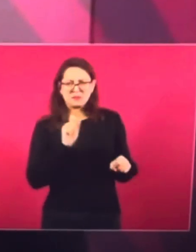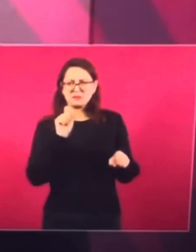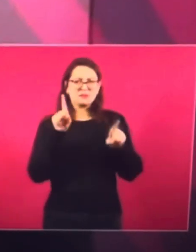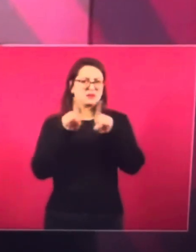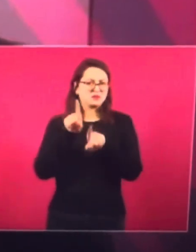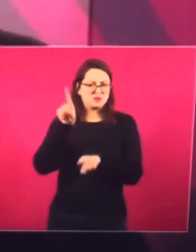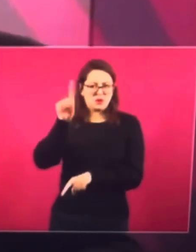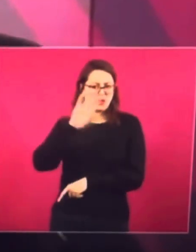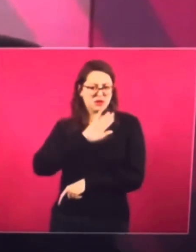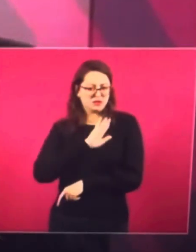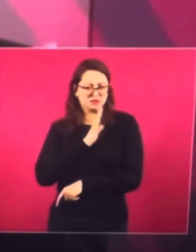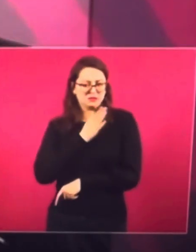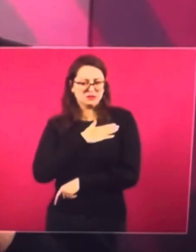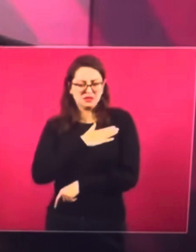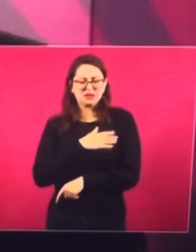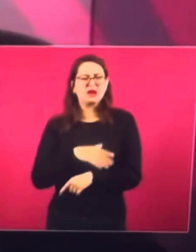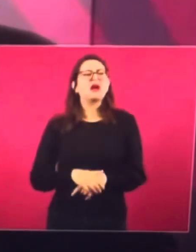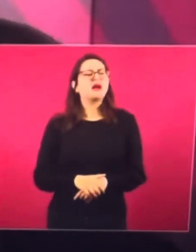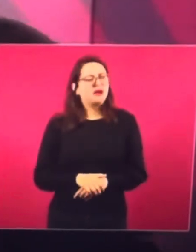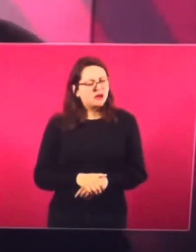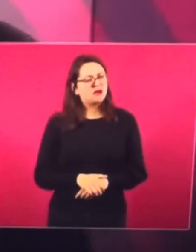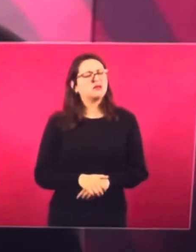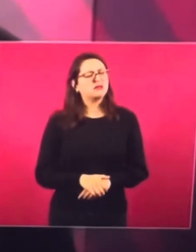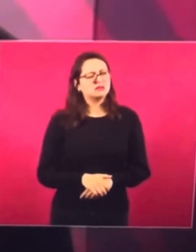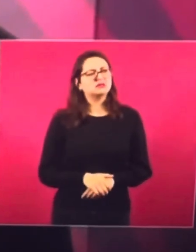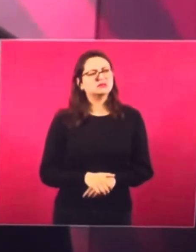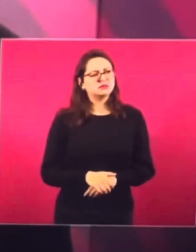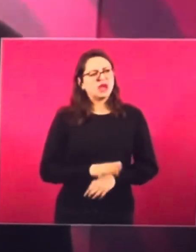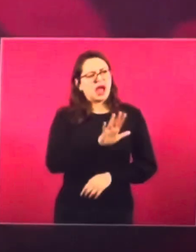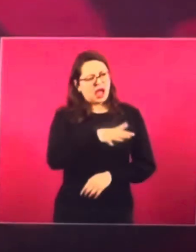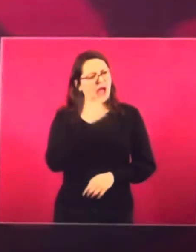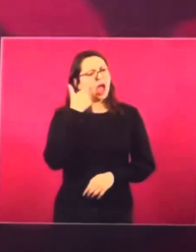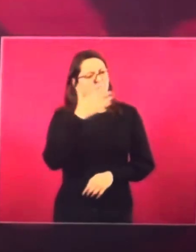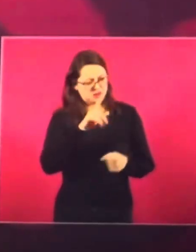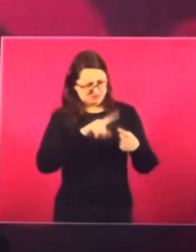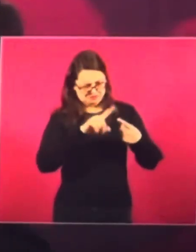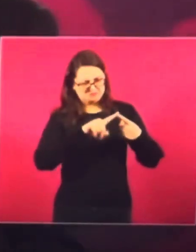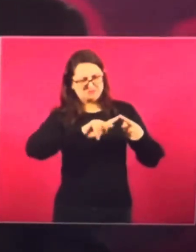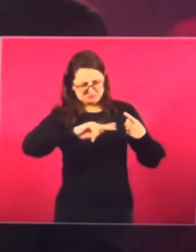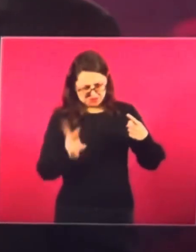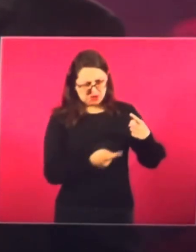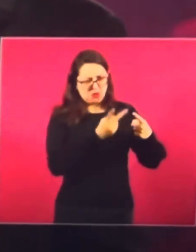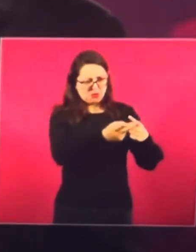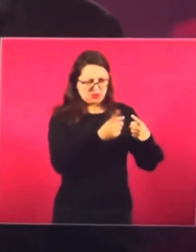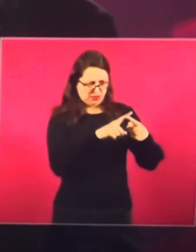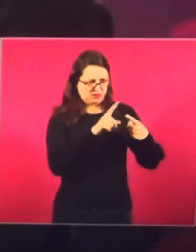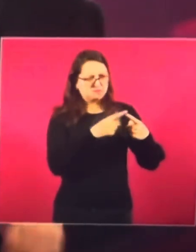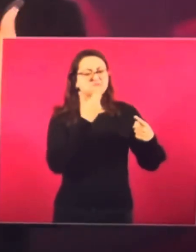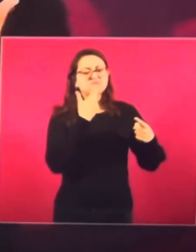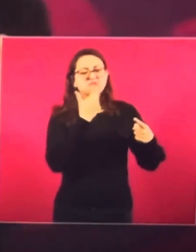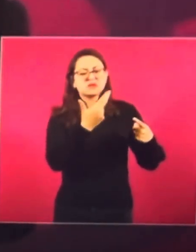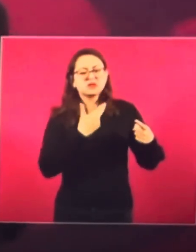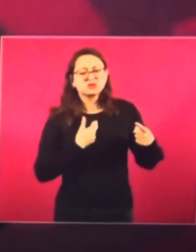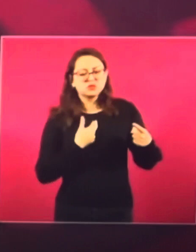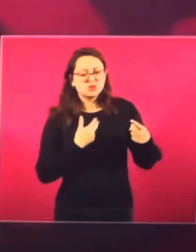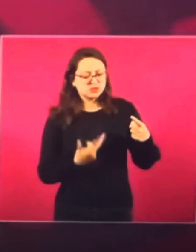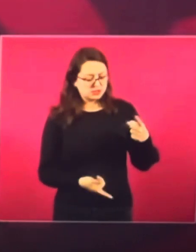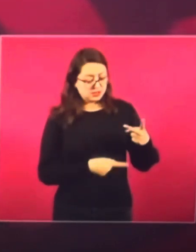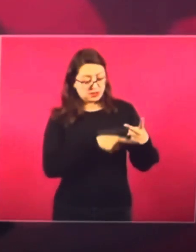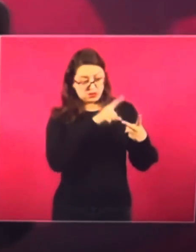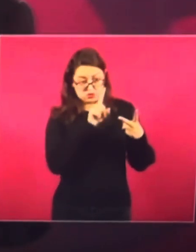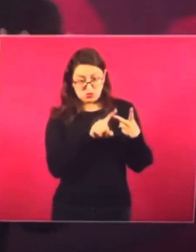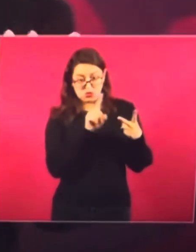¿Por conteste eso. Lo segundo, que conteste,